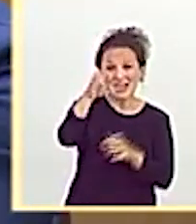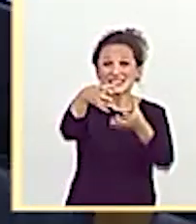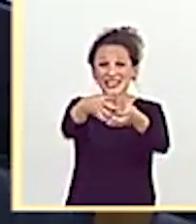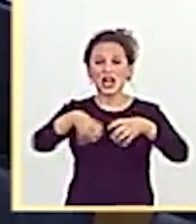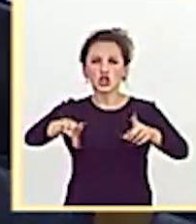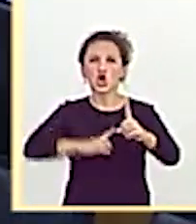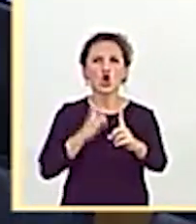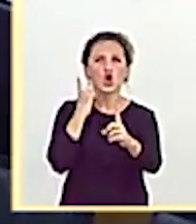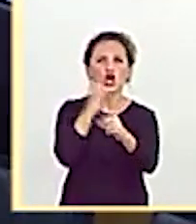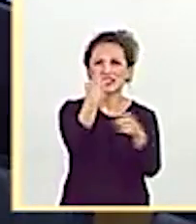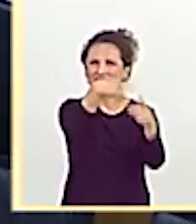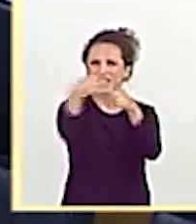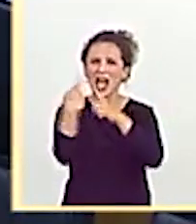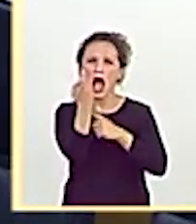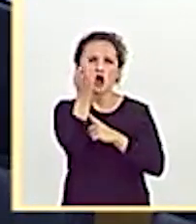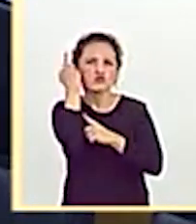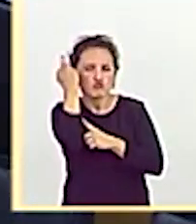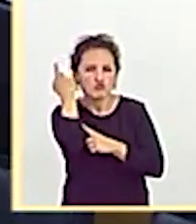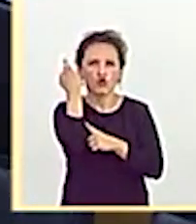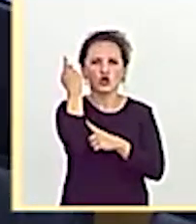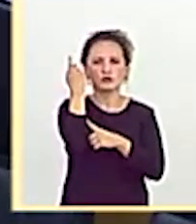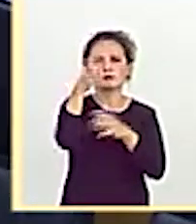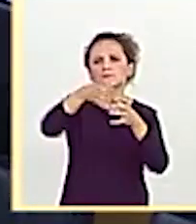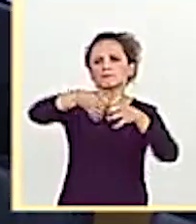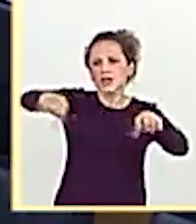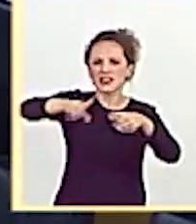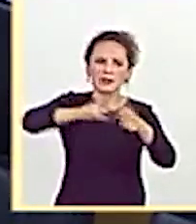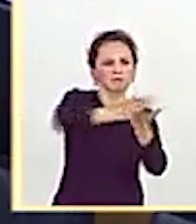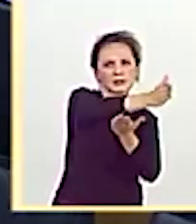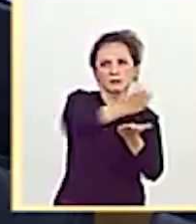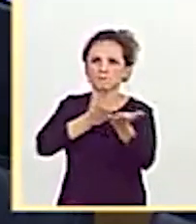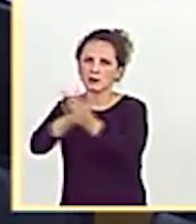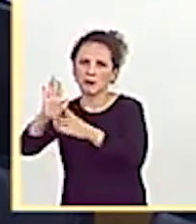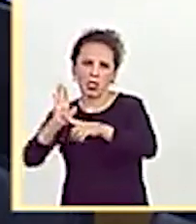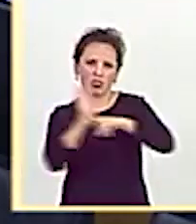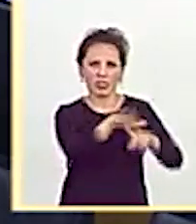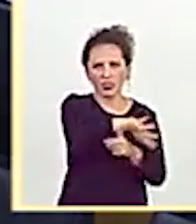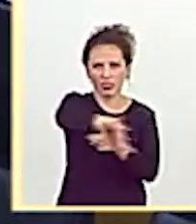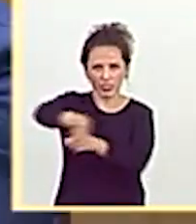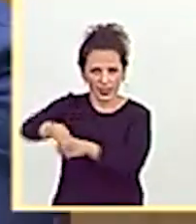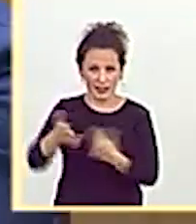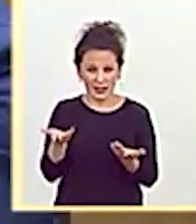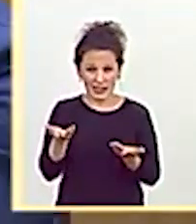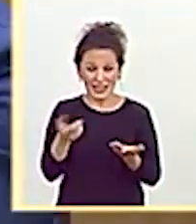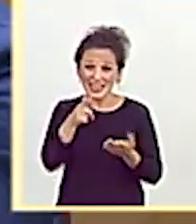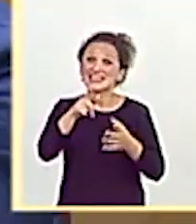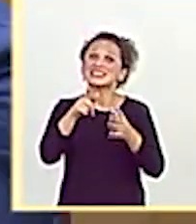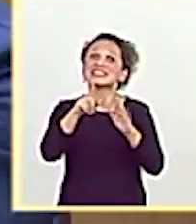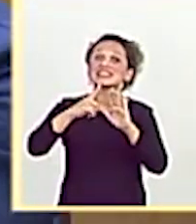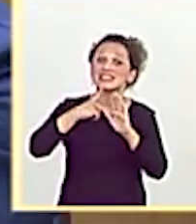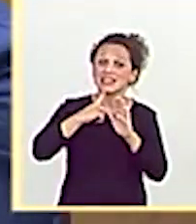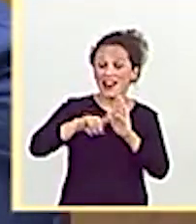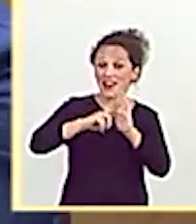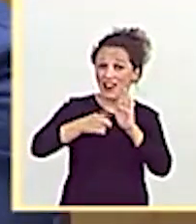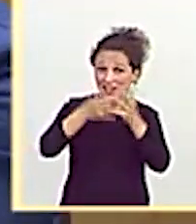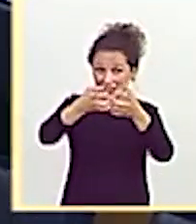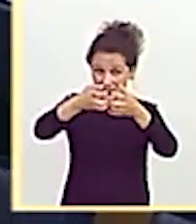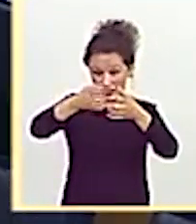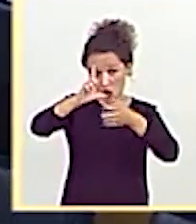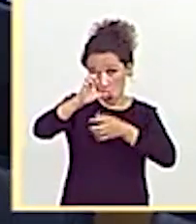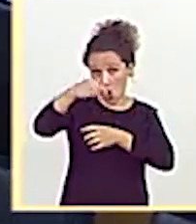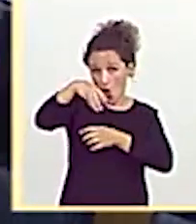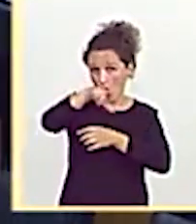alumnos del sistema a los que ustedes distribuyeron en itinerarios excluyentes. La segregación fue la LONCE. Pero le voy a decir más.